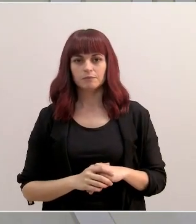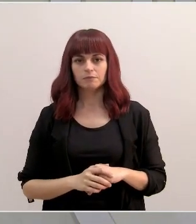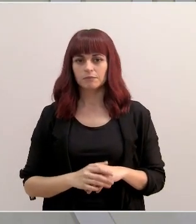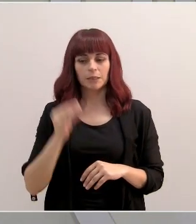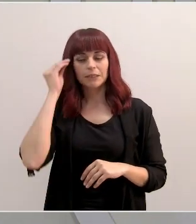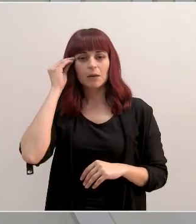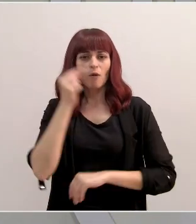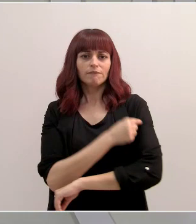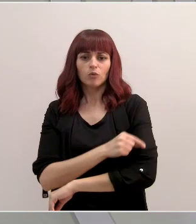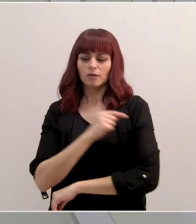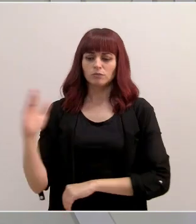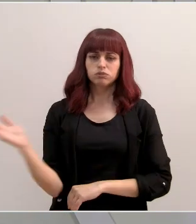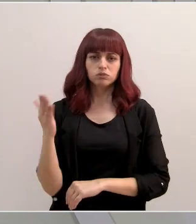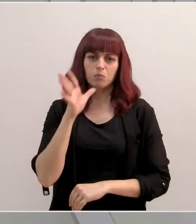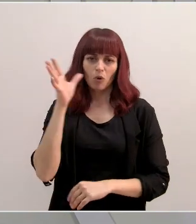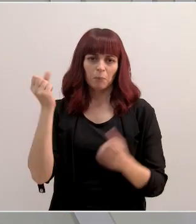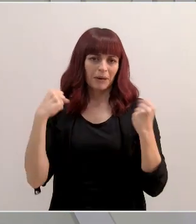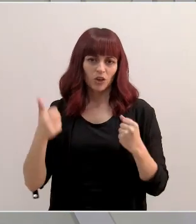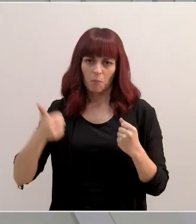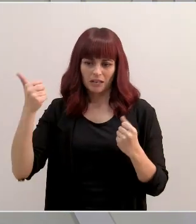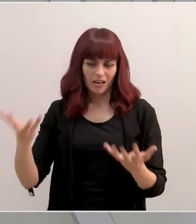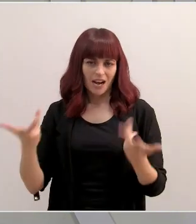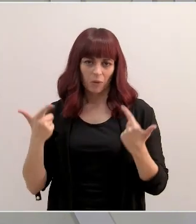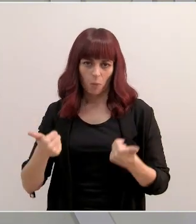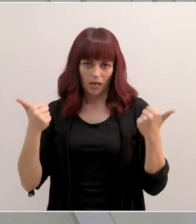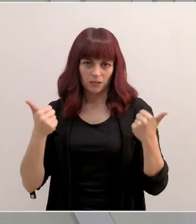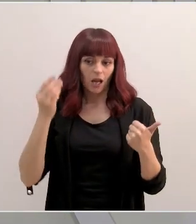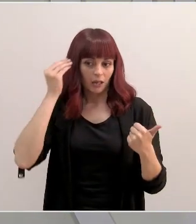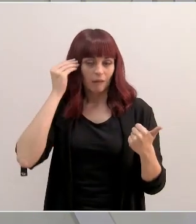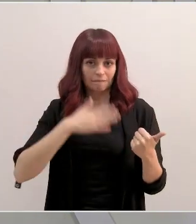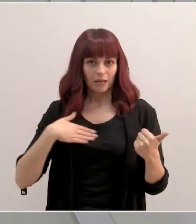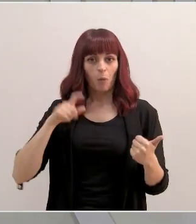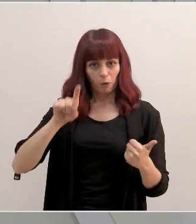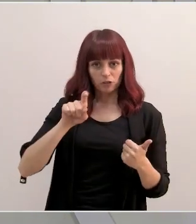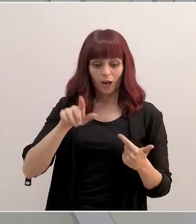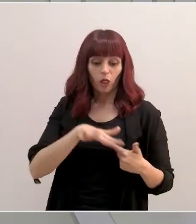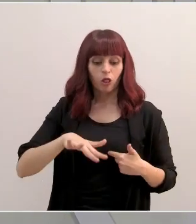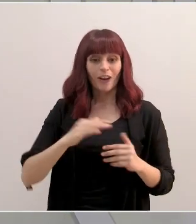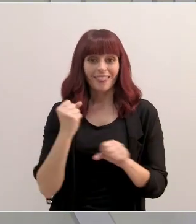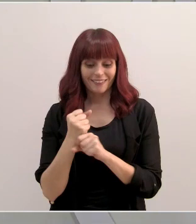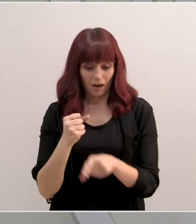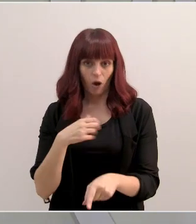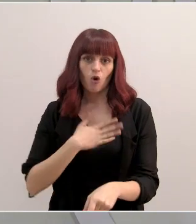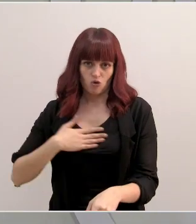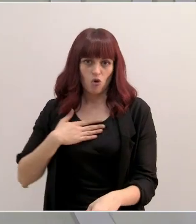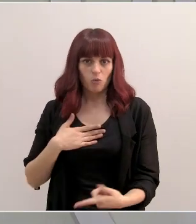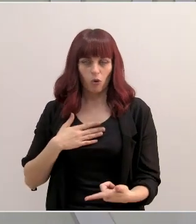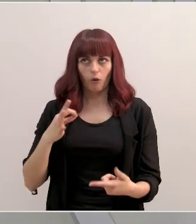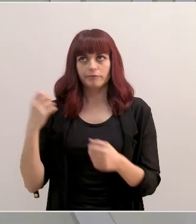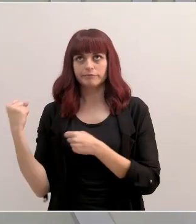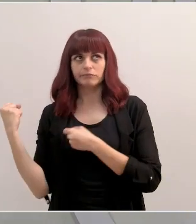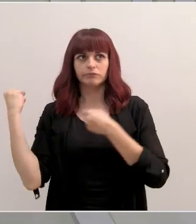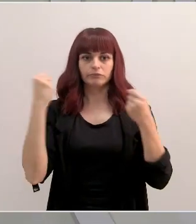masivas porque va a ser mucho más práctico. La idea es que se puedan vacunar los profesores en el lugar donde trabajan. más cómodo que, evidentemente, tengan que